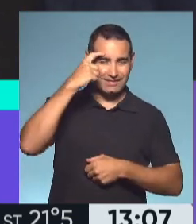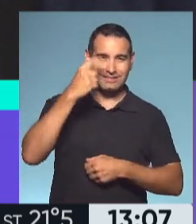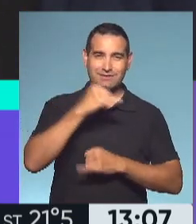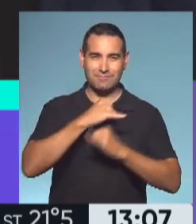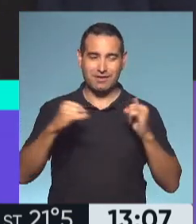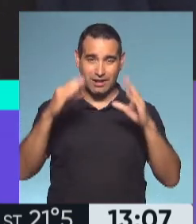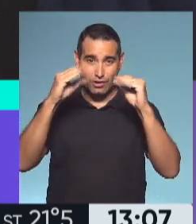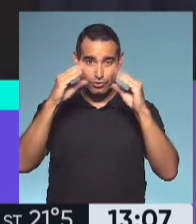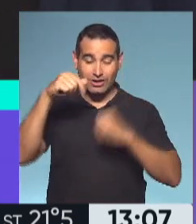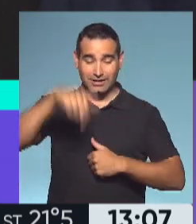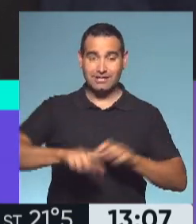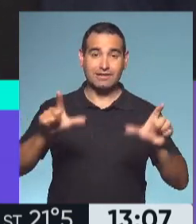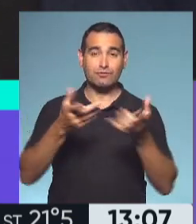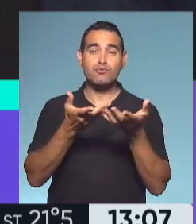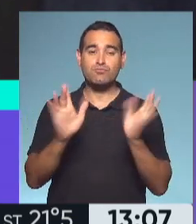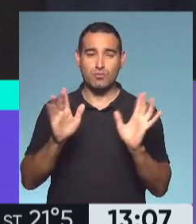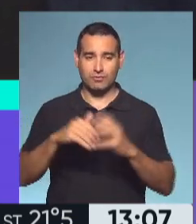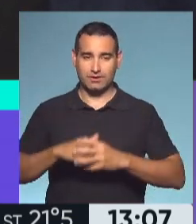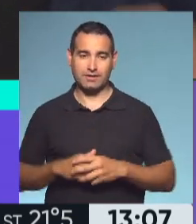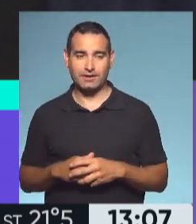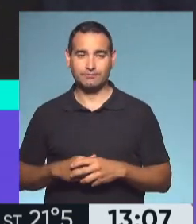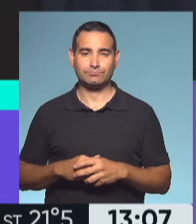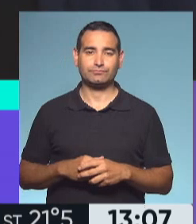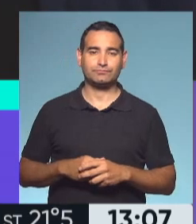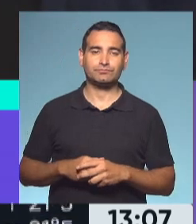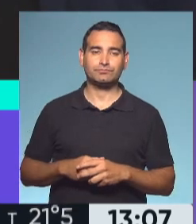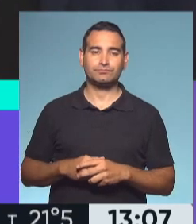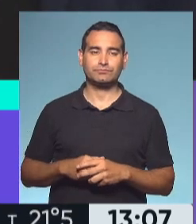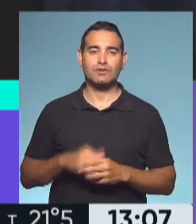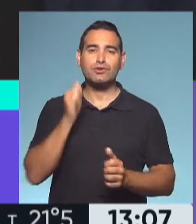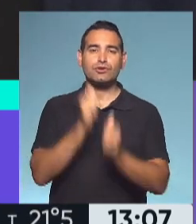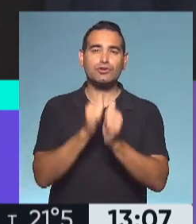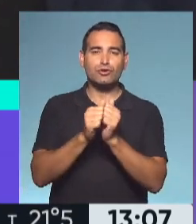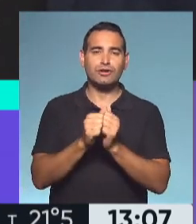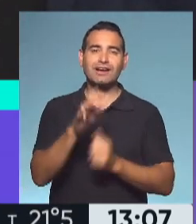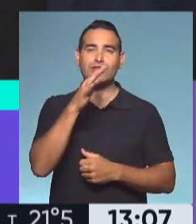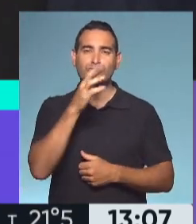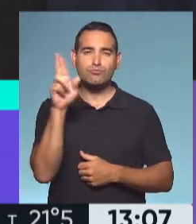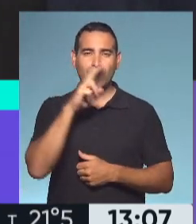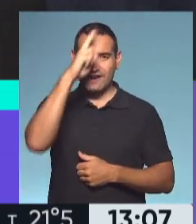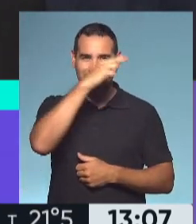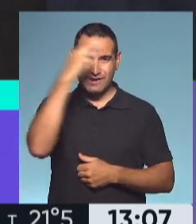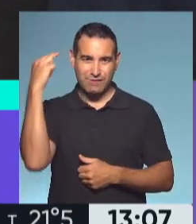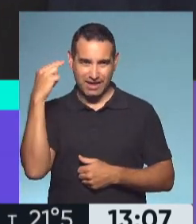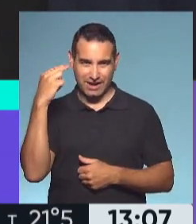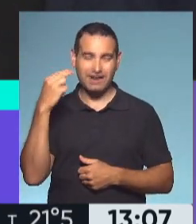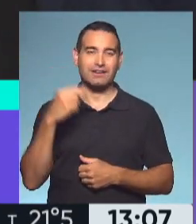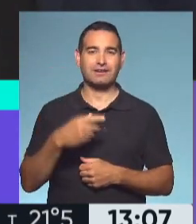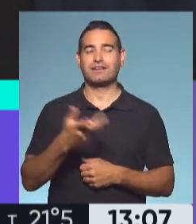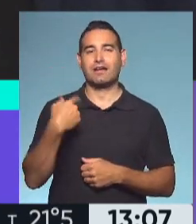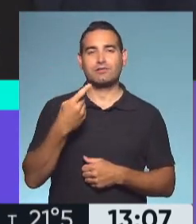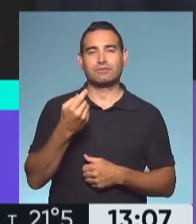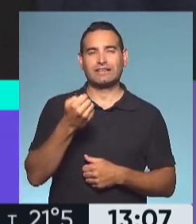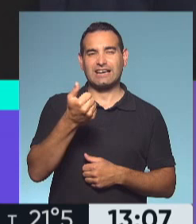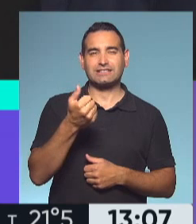se va a ver aquí en Televisión Pública, es Nosotras también estuvimos. La historia de las 14 enfermeras, pero seguidas a lo largo de estas